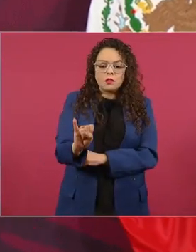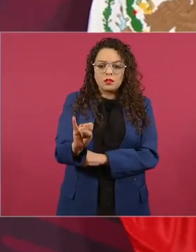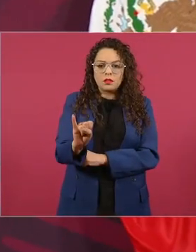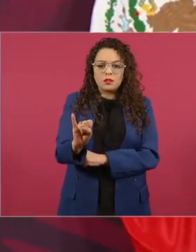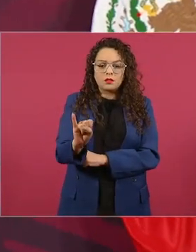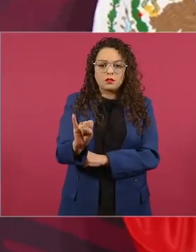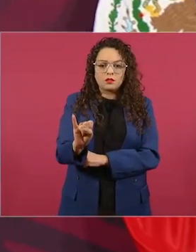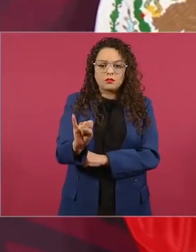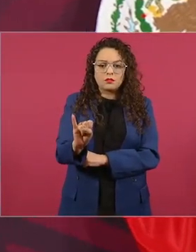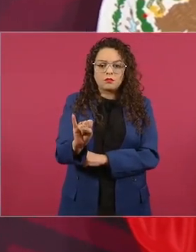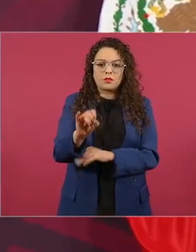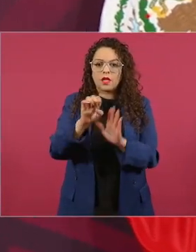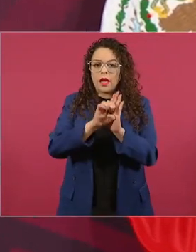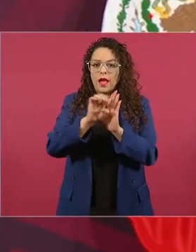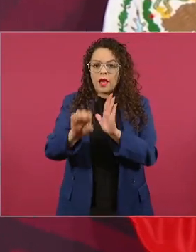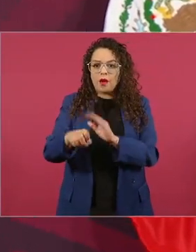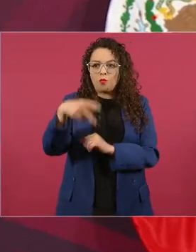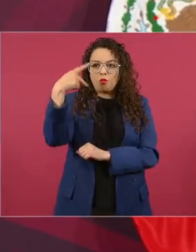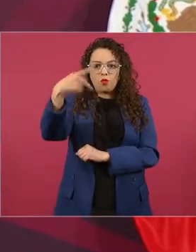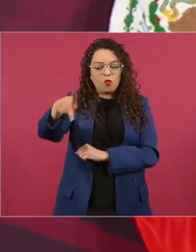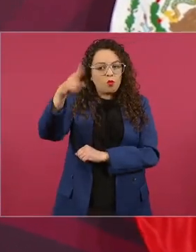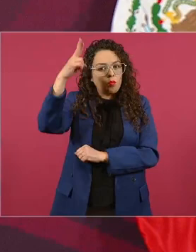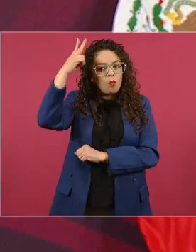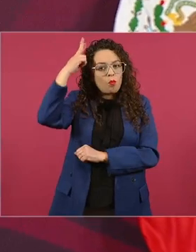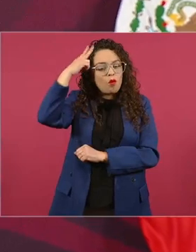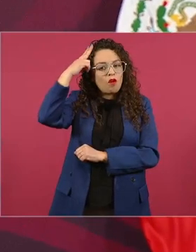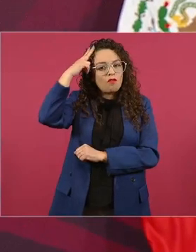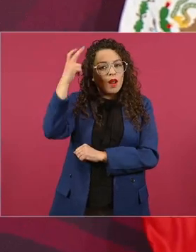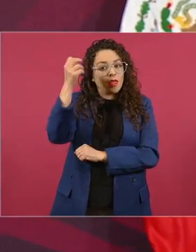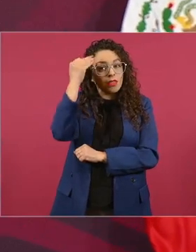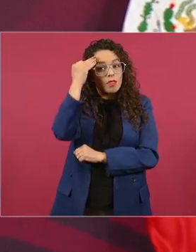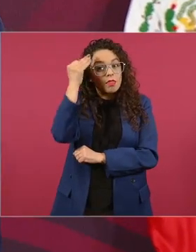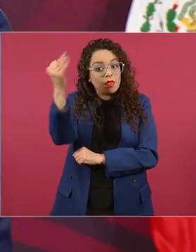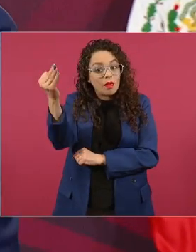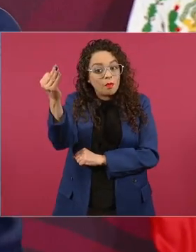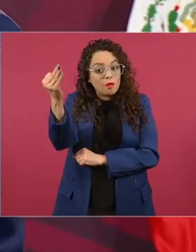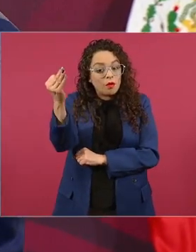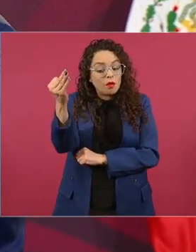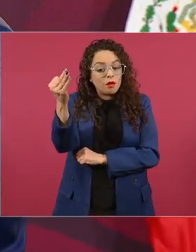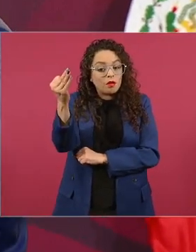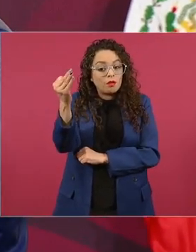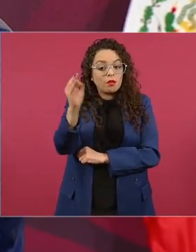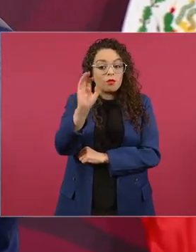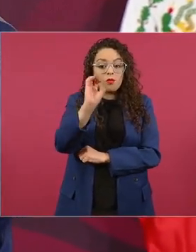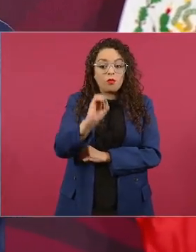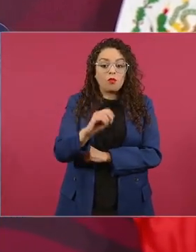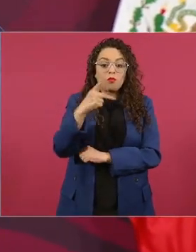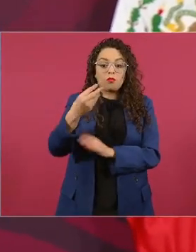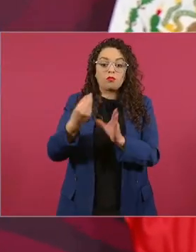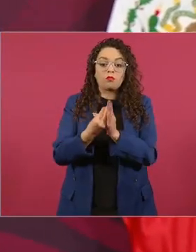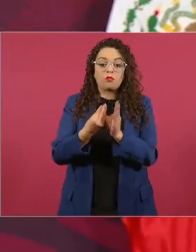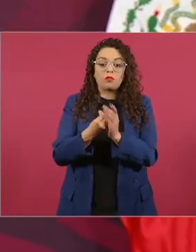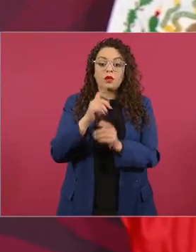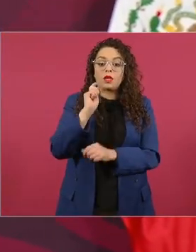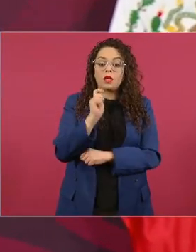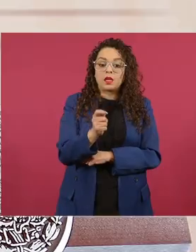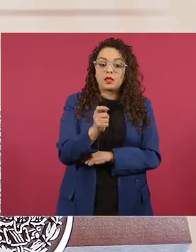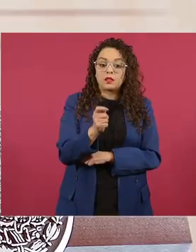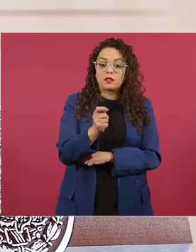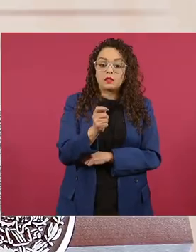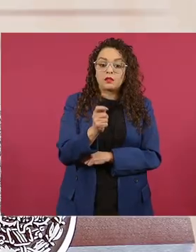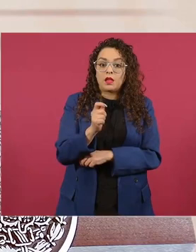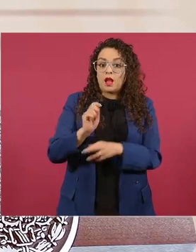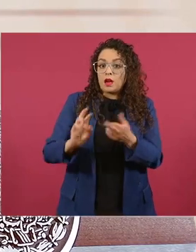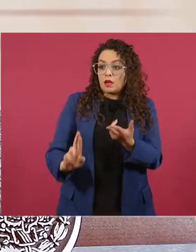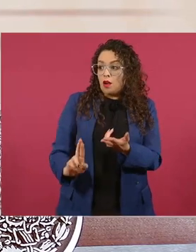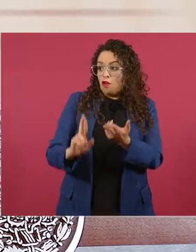porfirista y también por revolucionario que no cambió